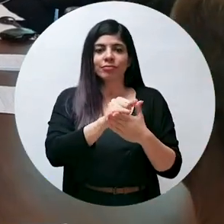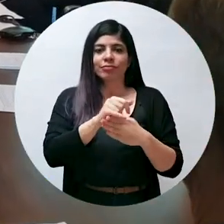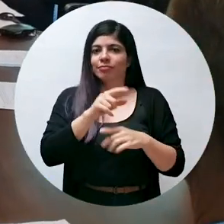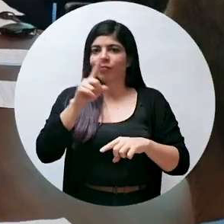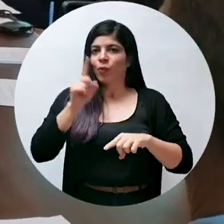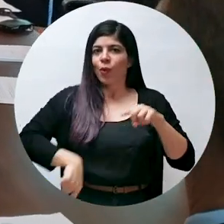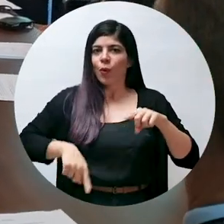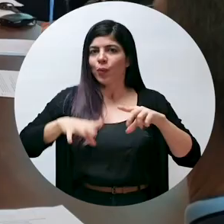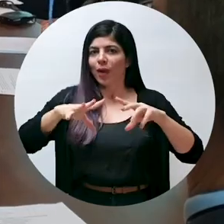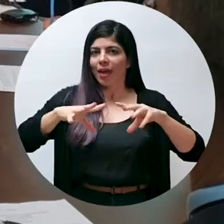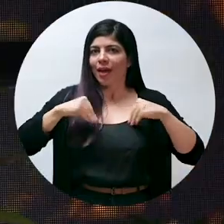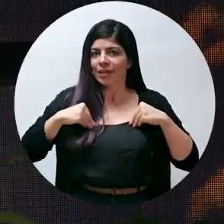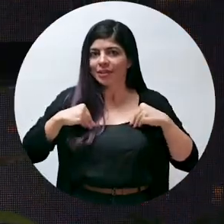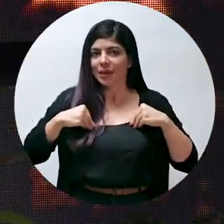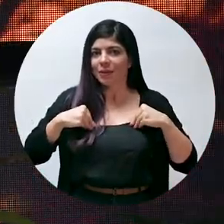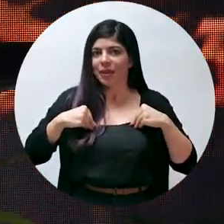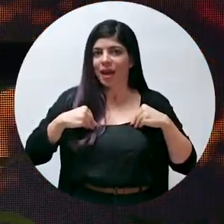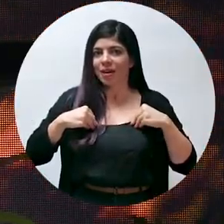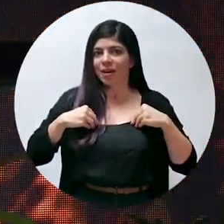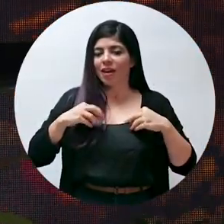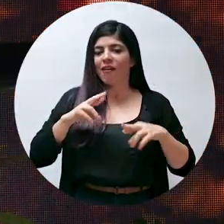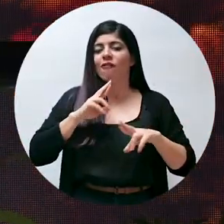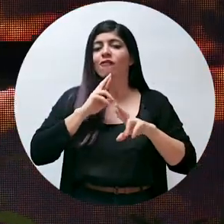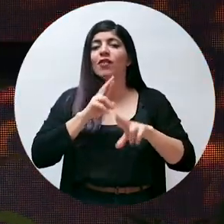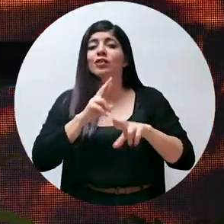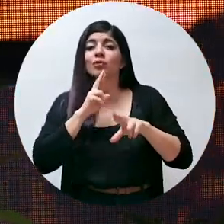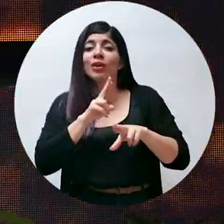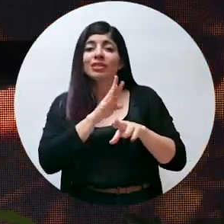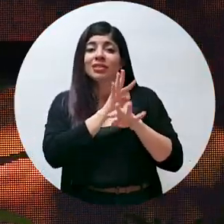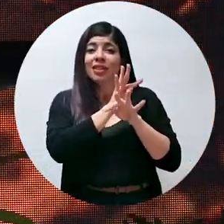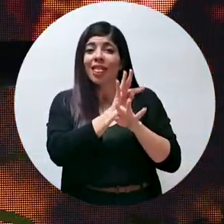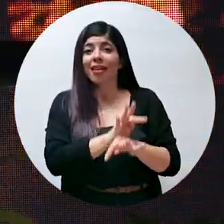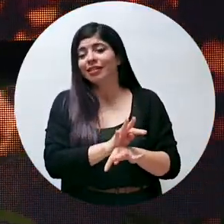aceptar respuestas convencionales.